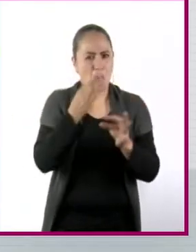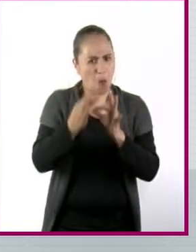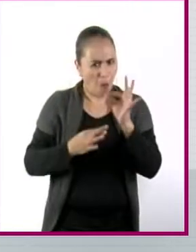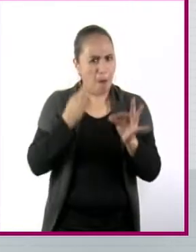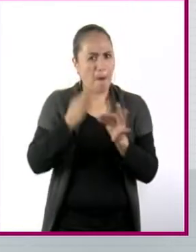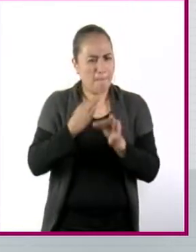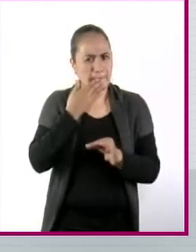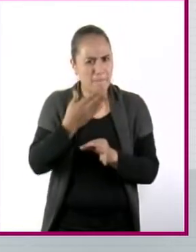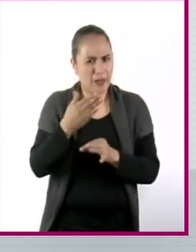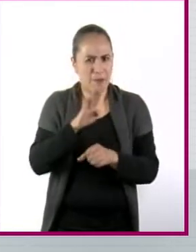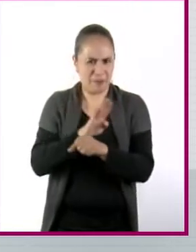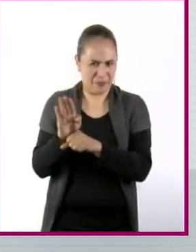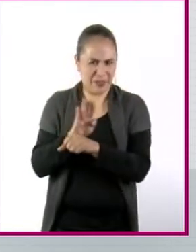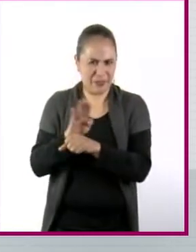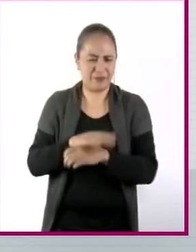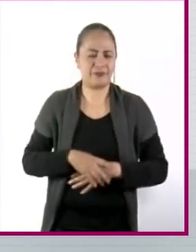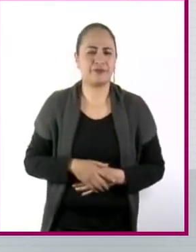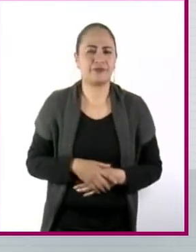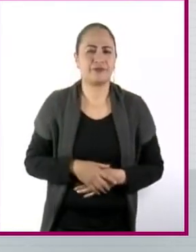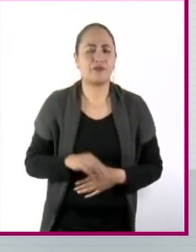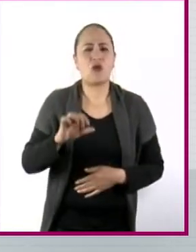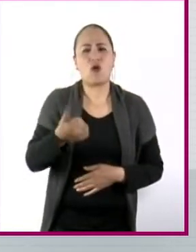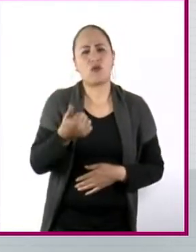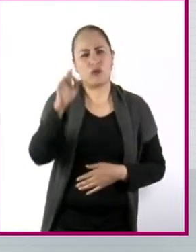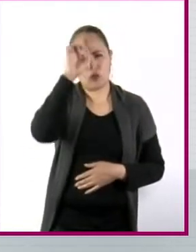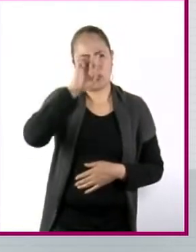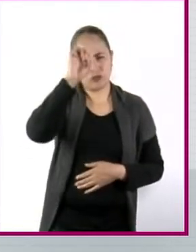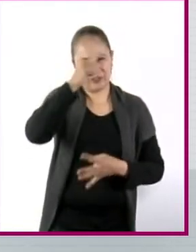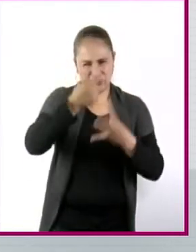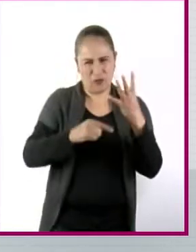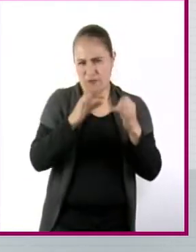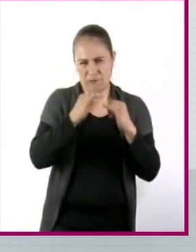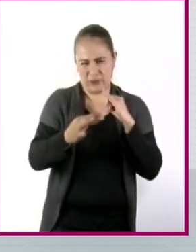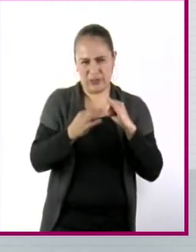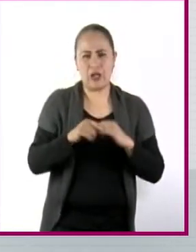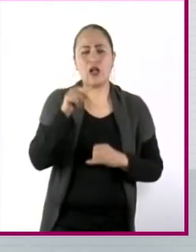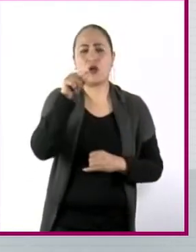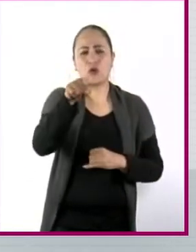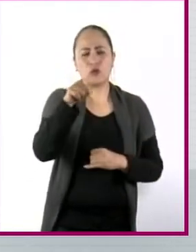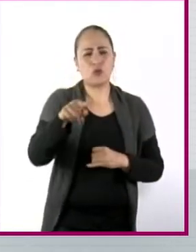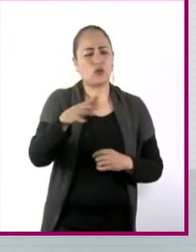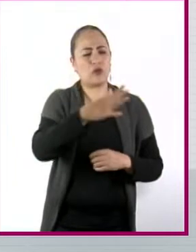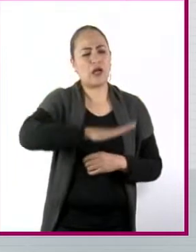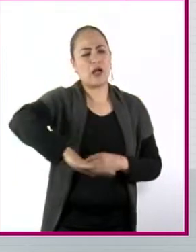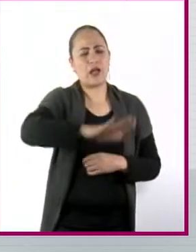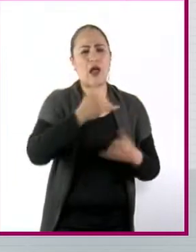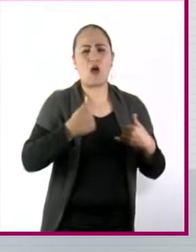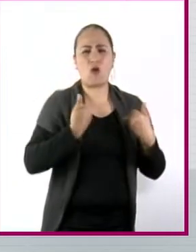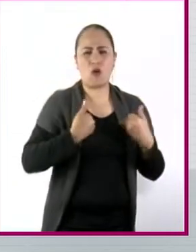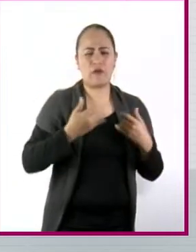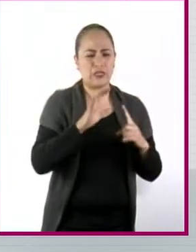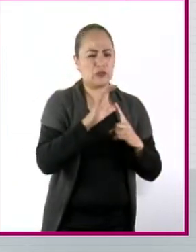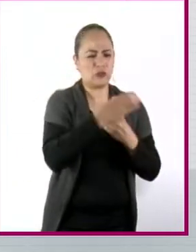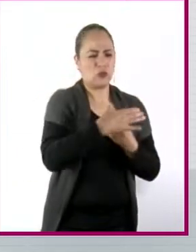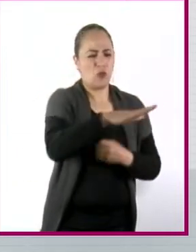Por último, ¿qué sugerencias puedes hacer a otros jóvenes para que en su entorno social participen como ciudadanos en